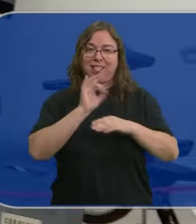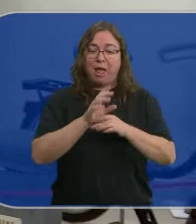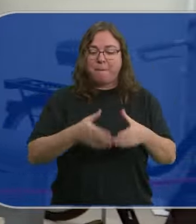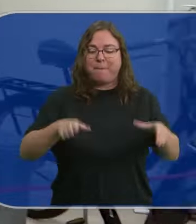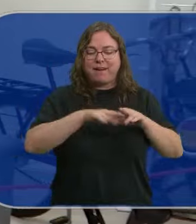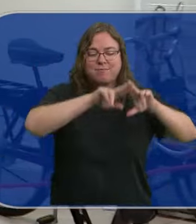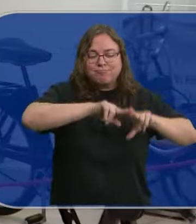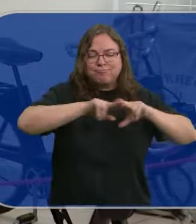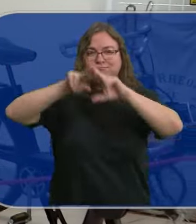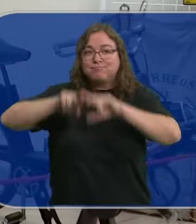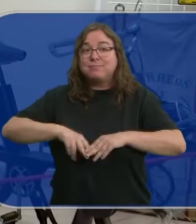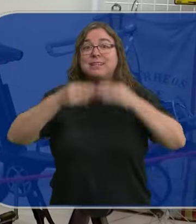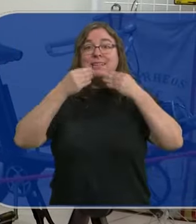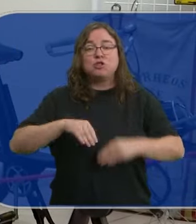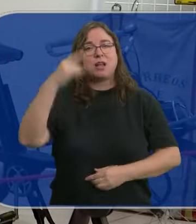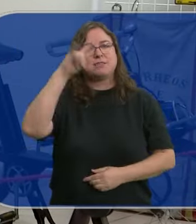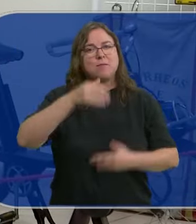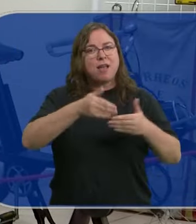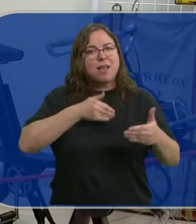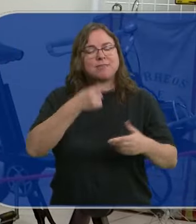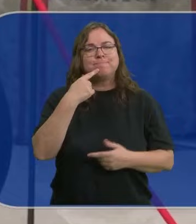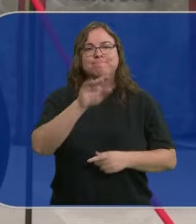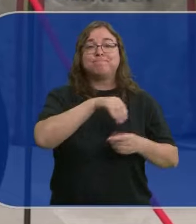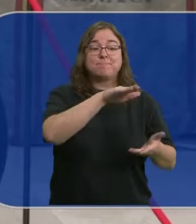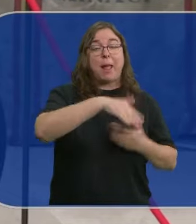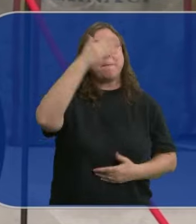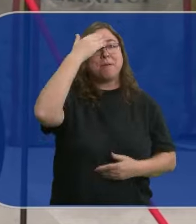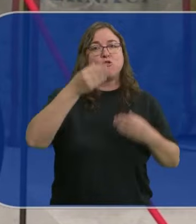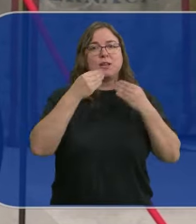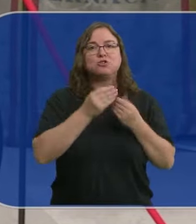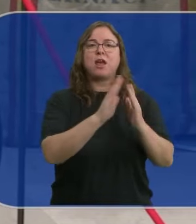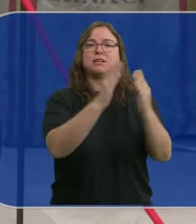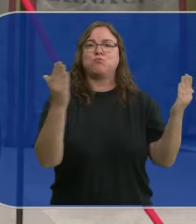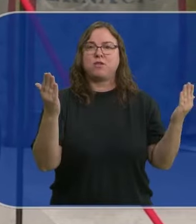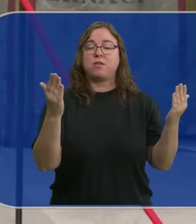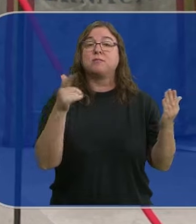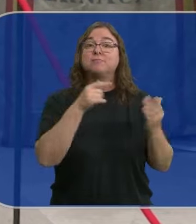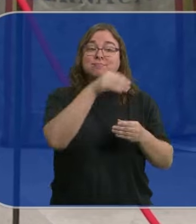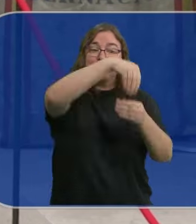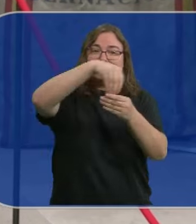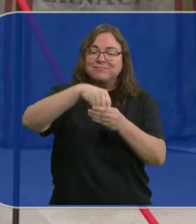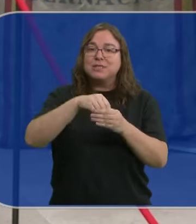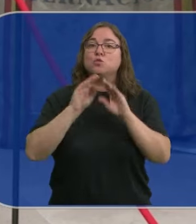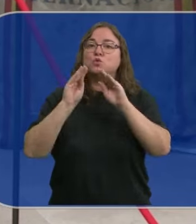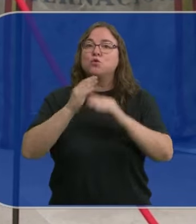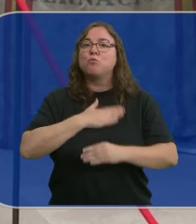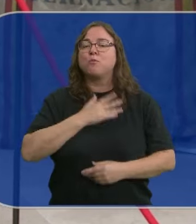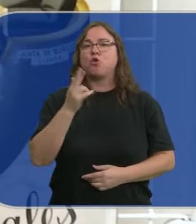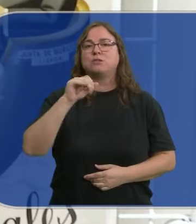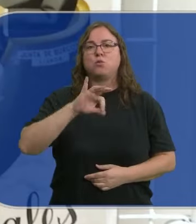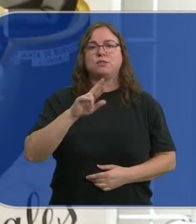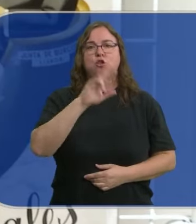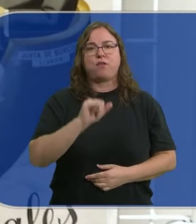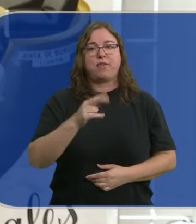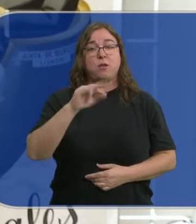postales o paquetes. El Archivo Histórico de Salamanca recupera parte de esta memoria histórica en una exposición con piezas del coleccionista José Luis Rodríguez